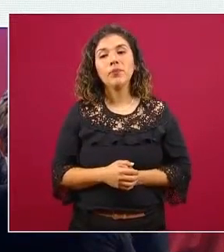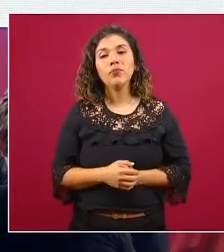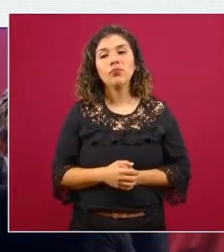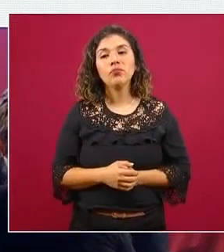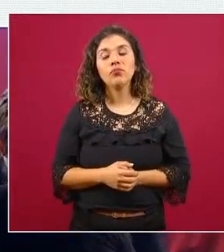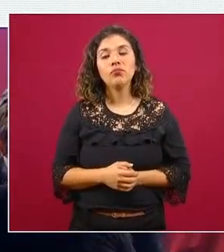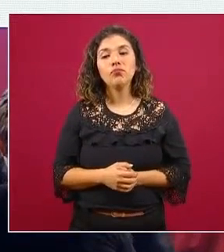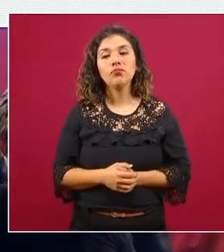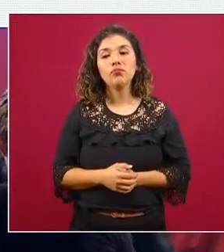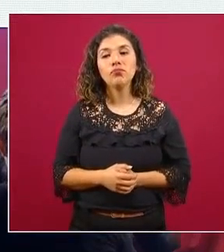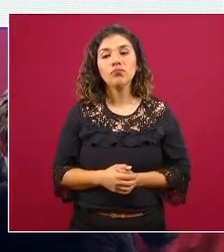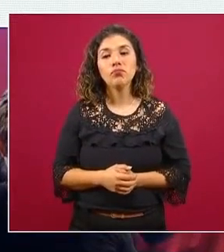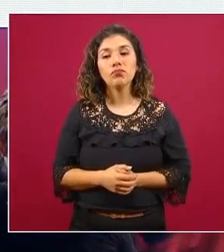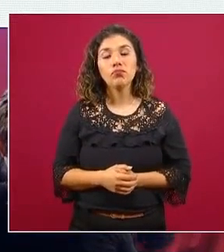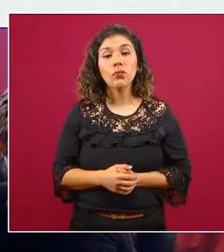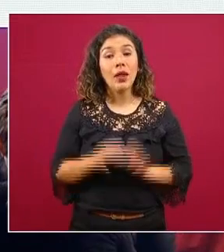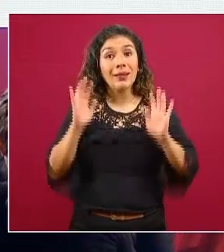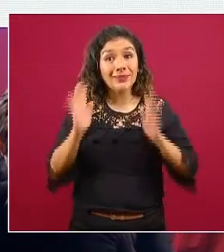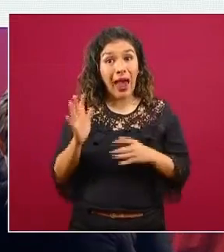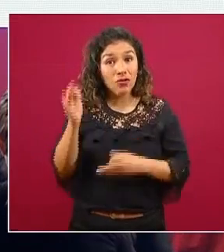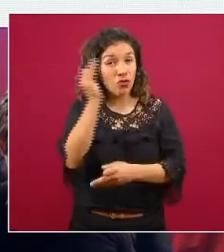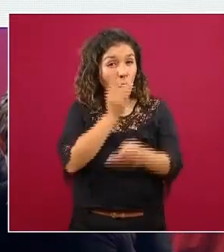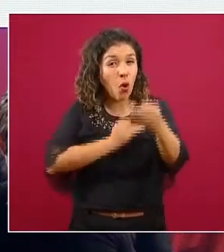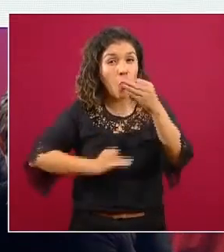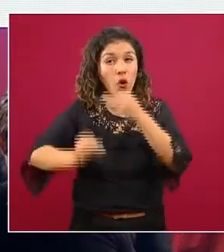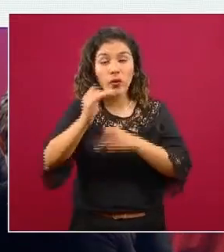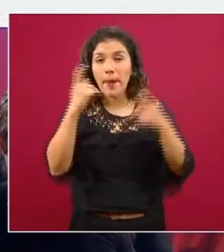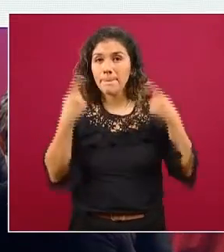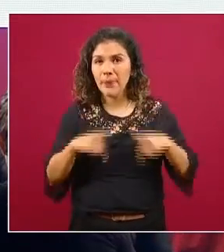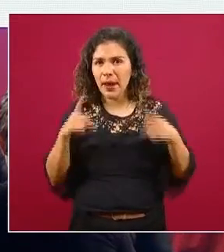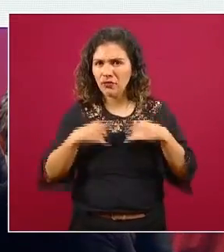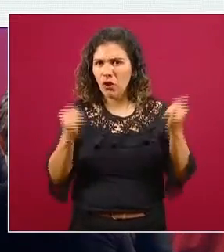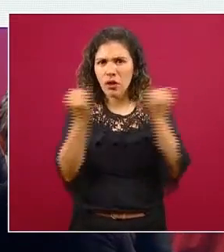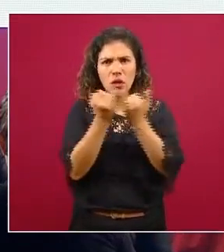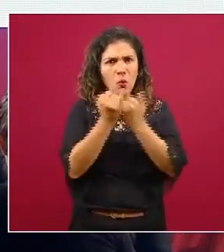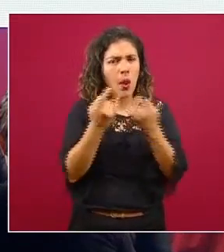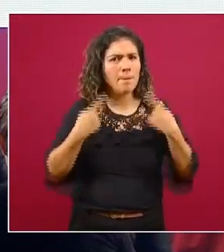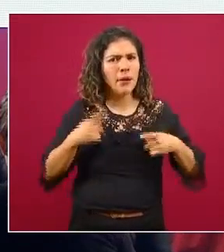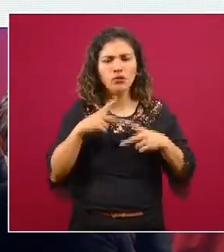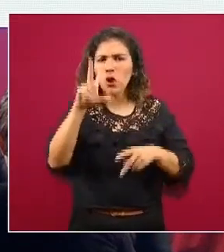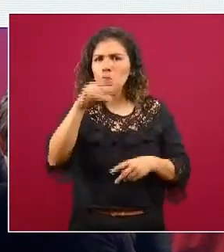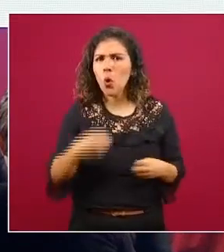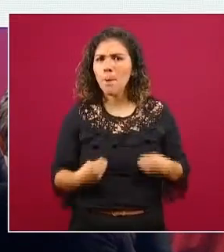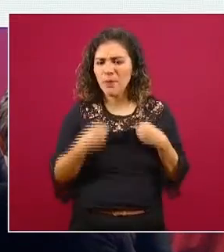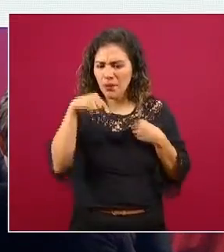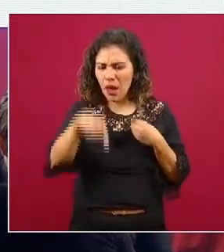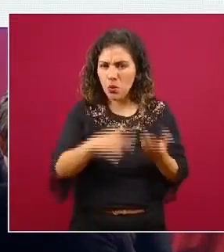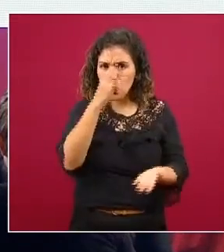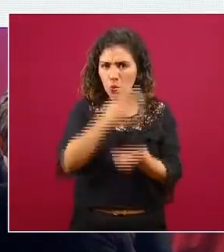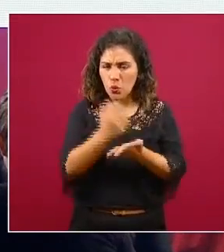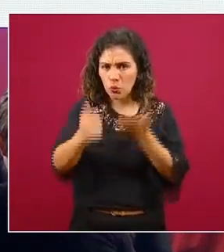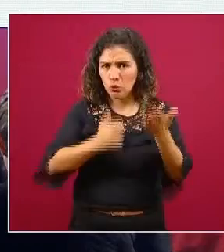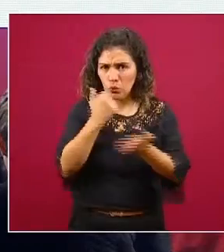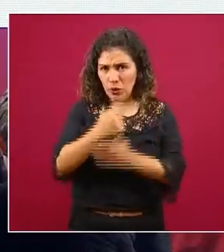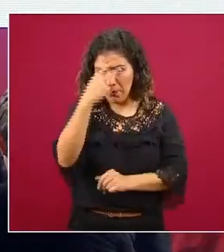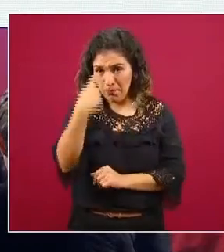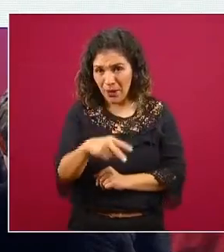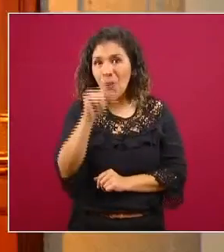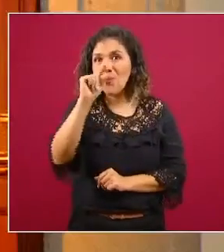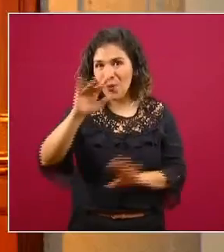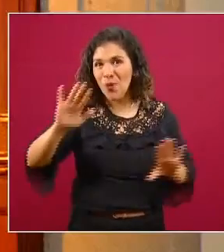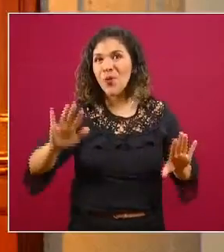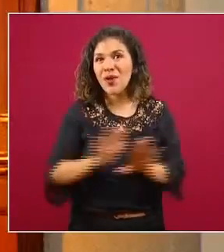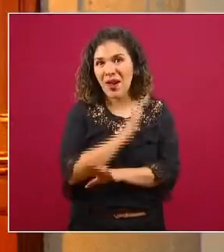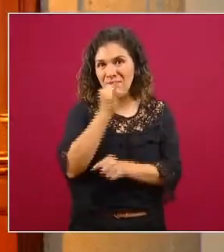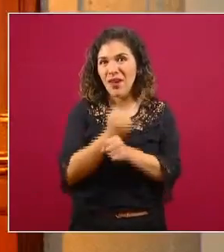cuando tomamos a toda la población incluyendo a las personas no residentes de Ciudad de México se mueven un poco los datos